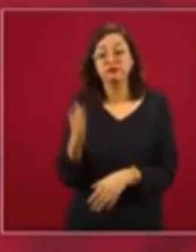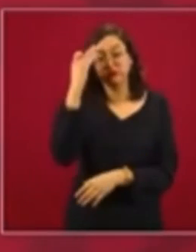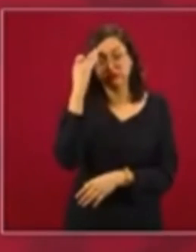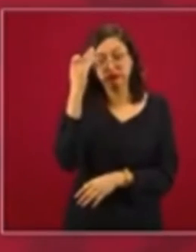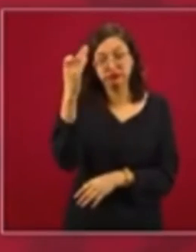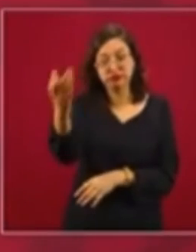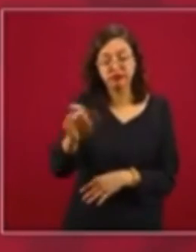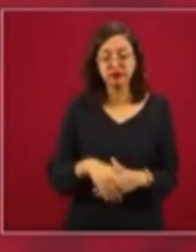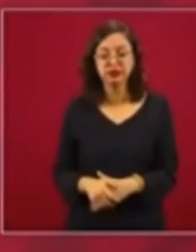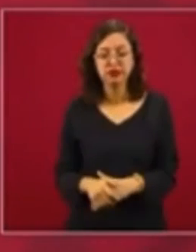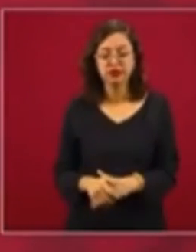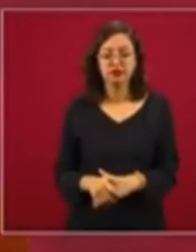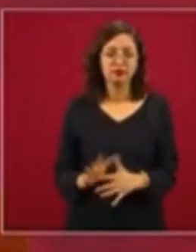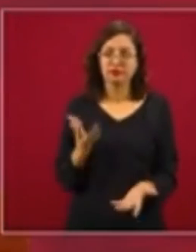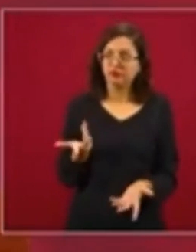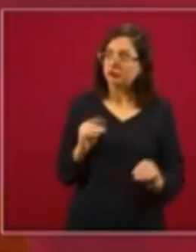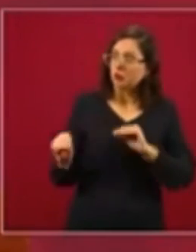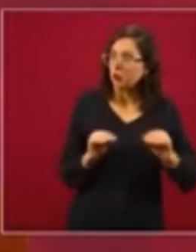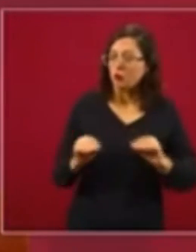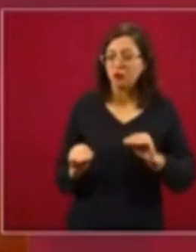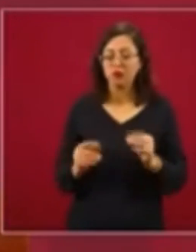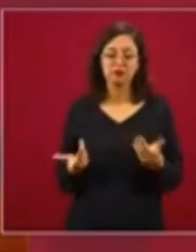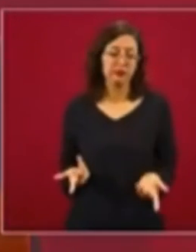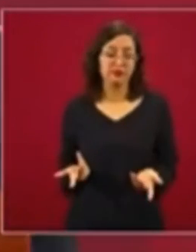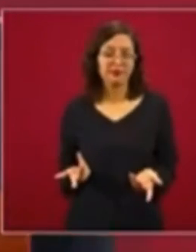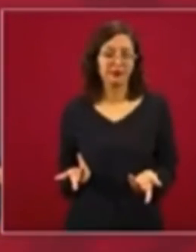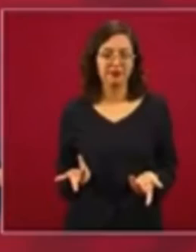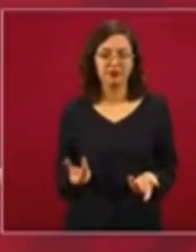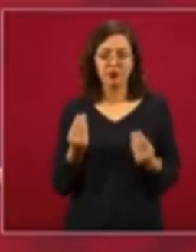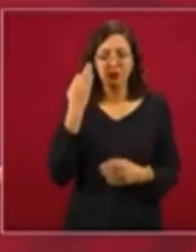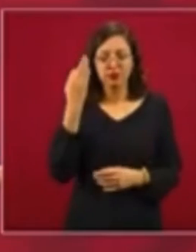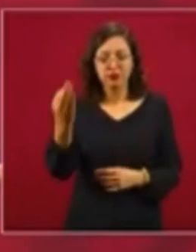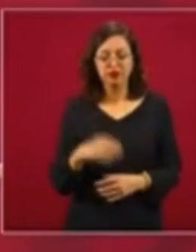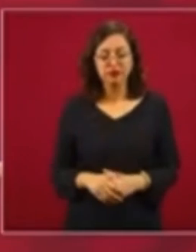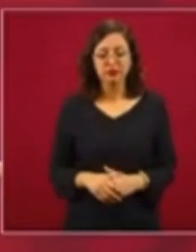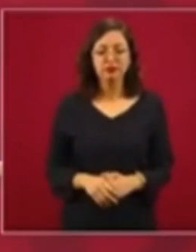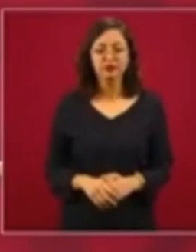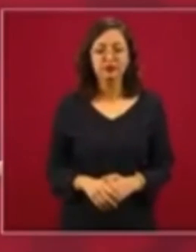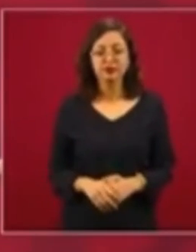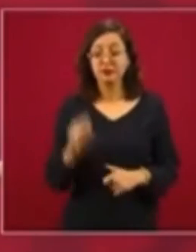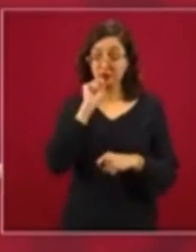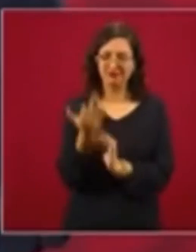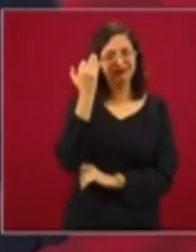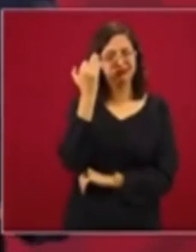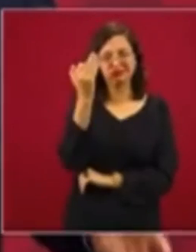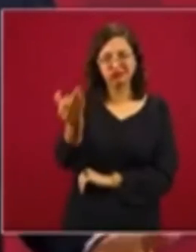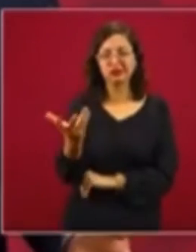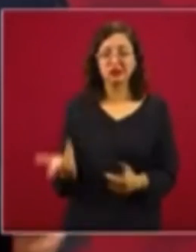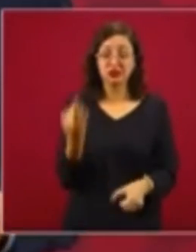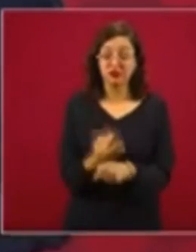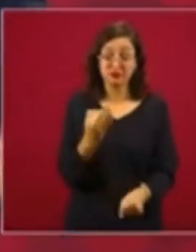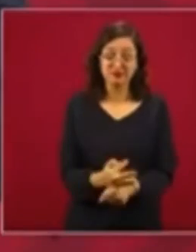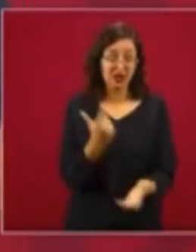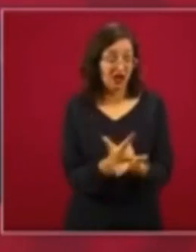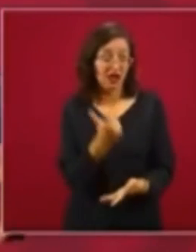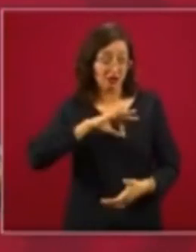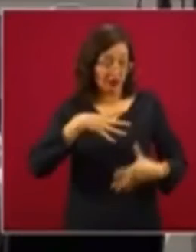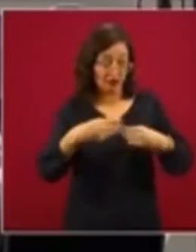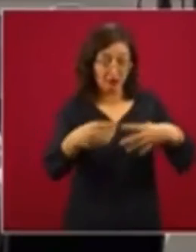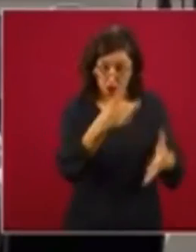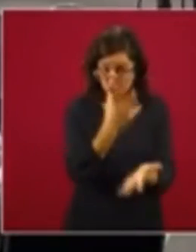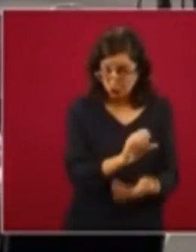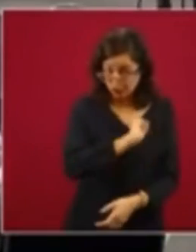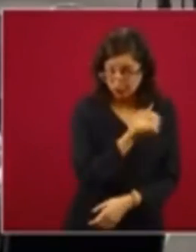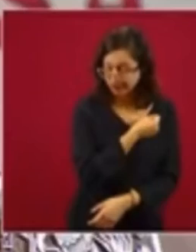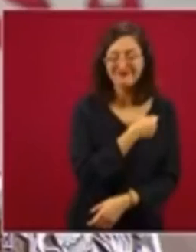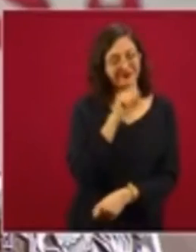que está parado el poder legislativo y el poder judicial. Y hay una emergencia, pero la emergencia no solo es